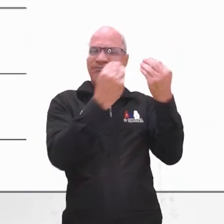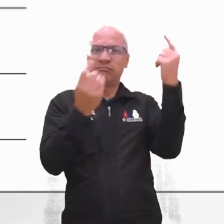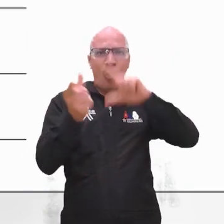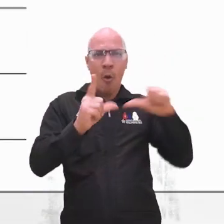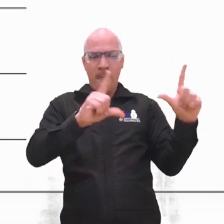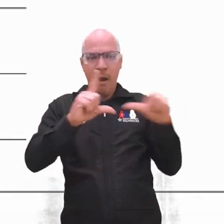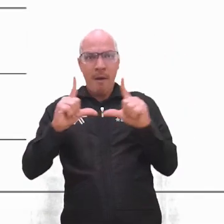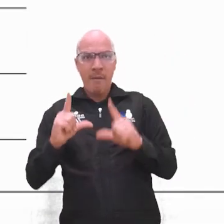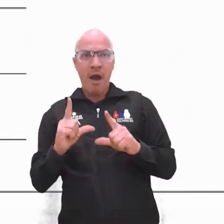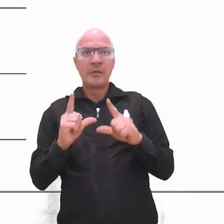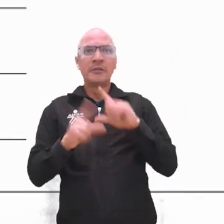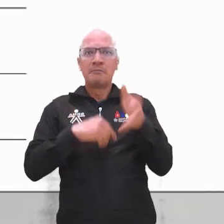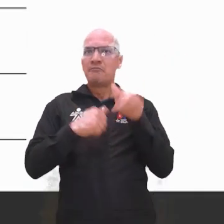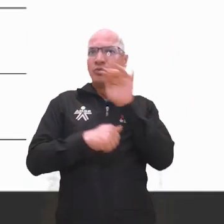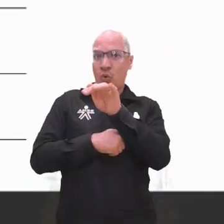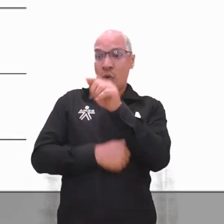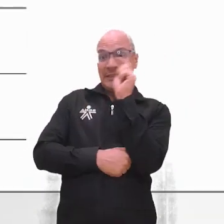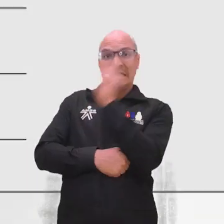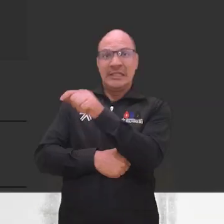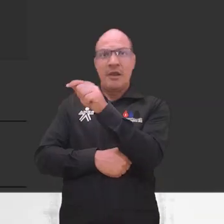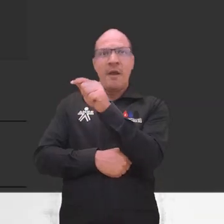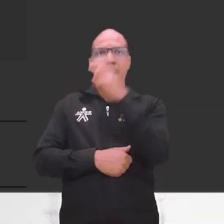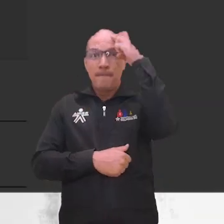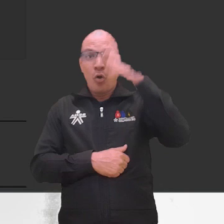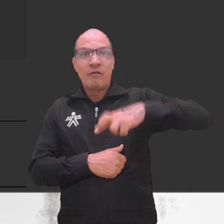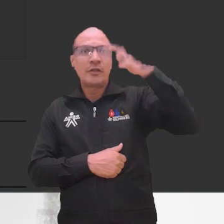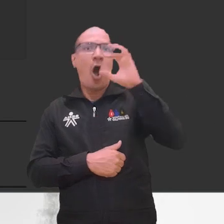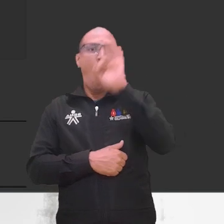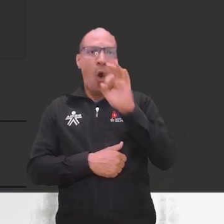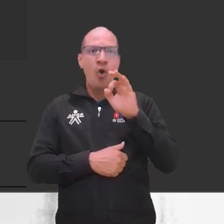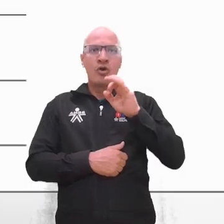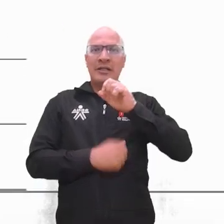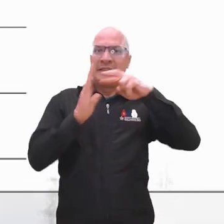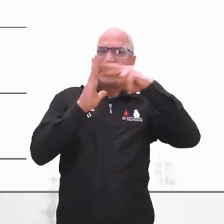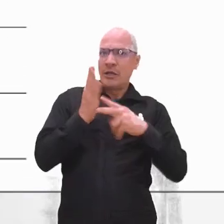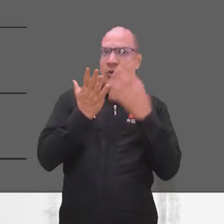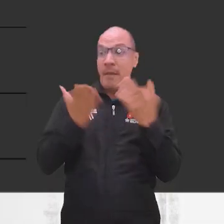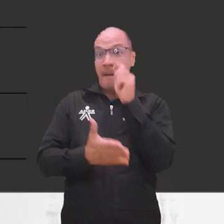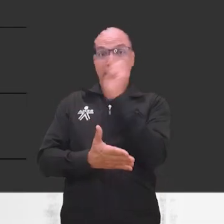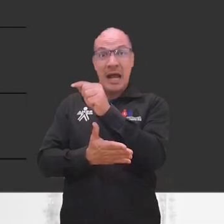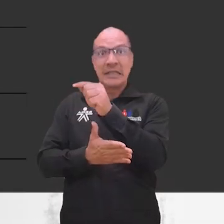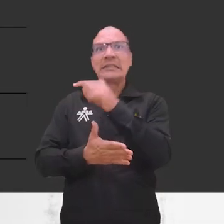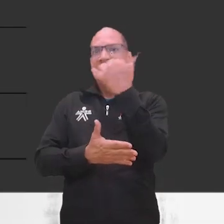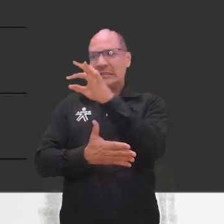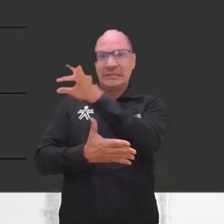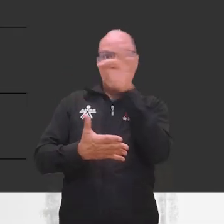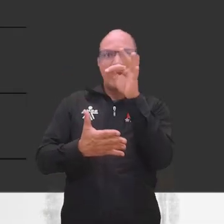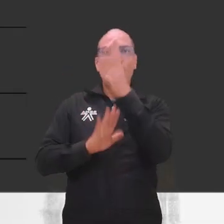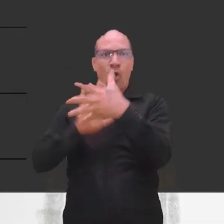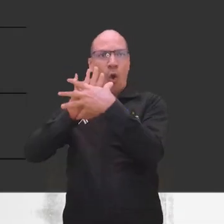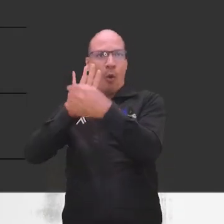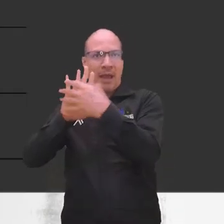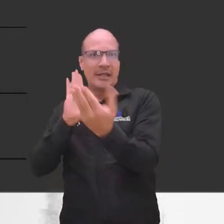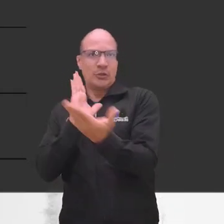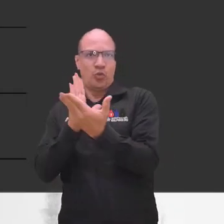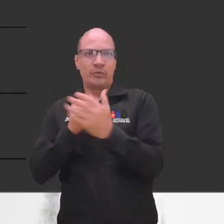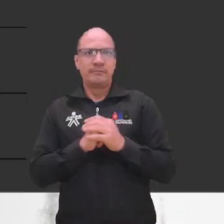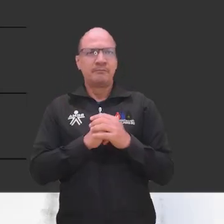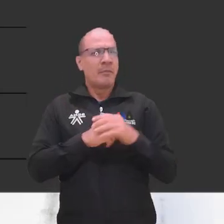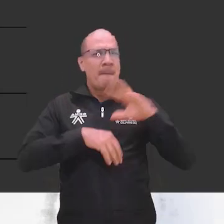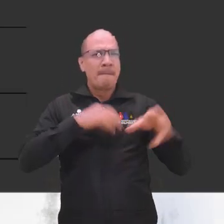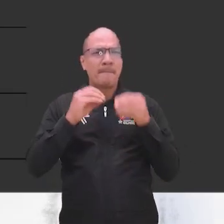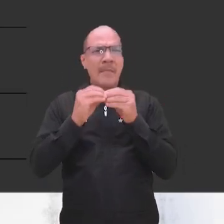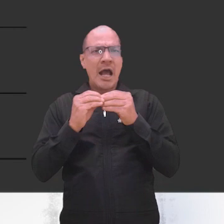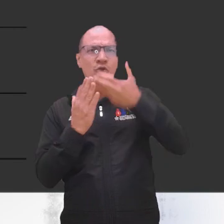documentos relacionados con tu educación formal y formación. Para ellos, selecciona el nivel académico correspondiente, da clic en